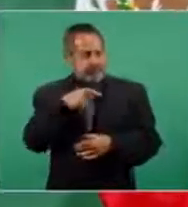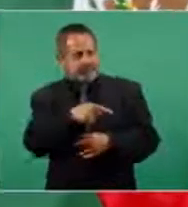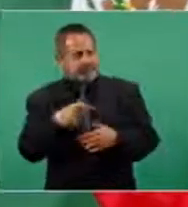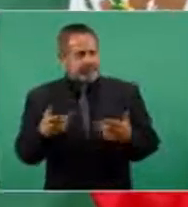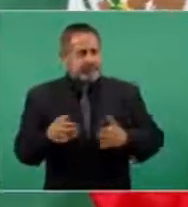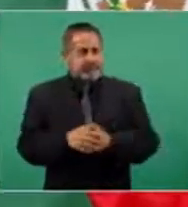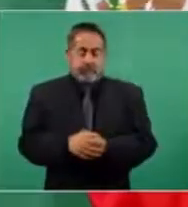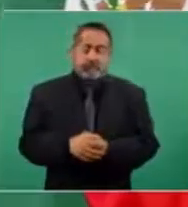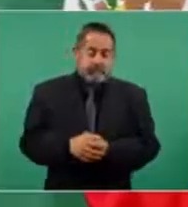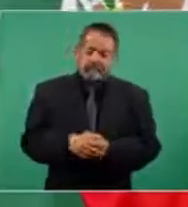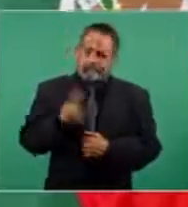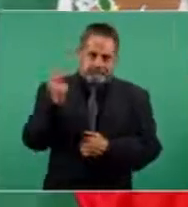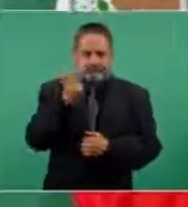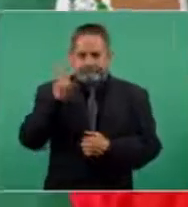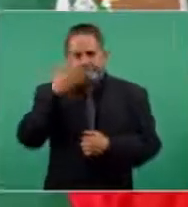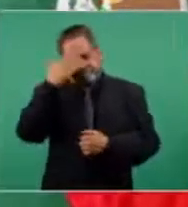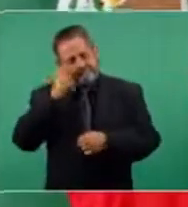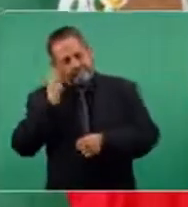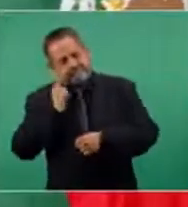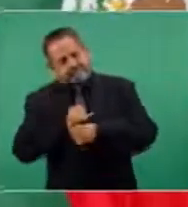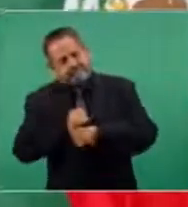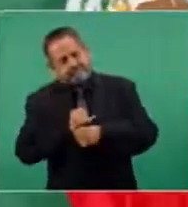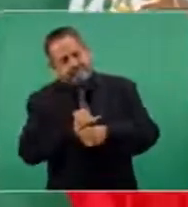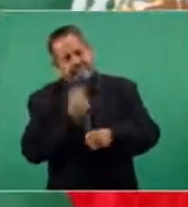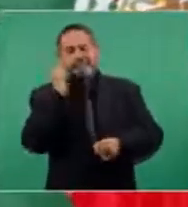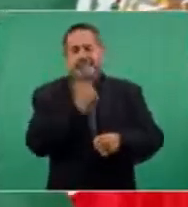Entonces, sí necesitamos saber sobre este tema.